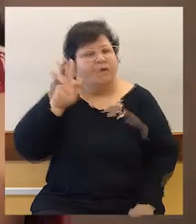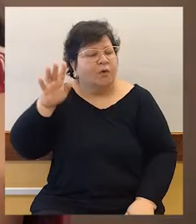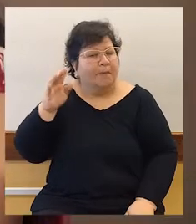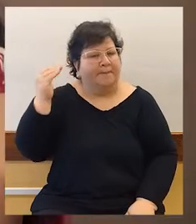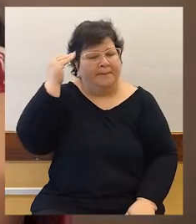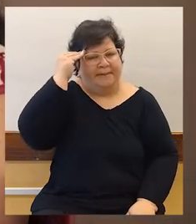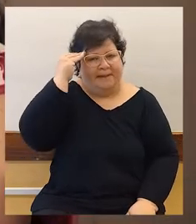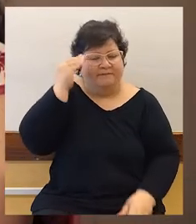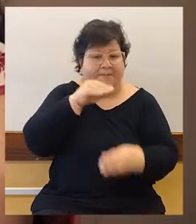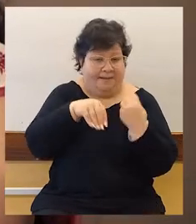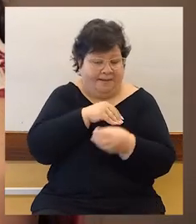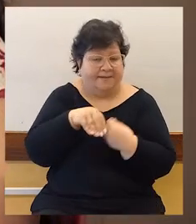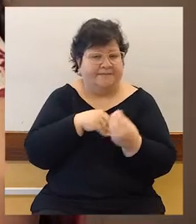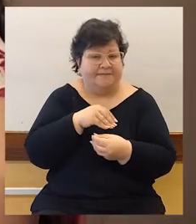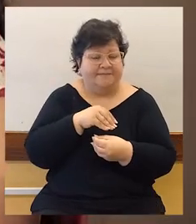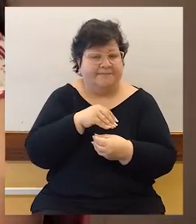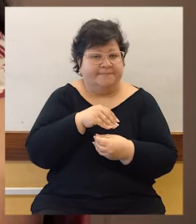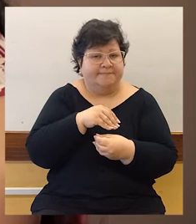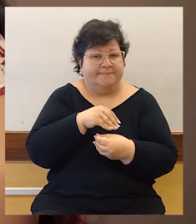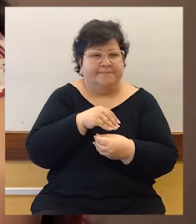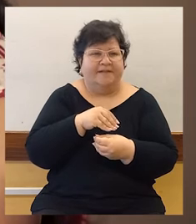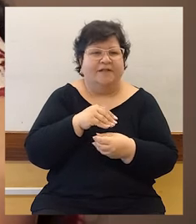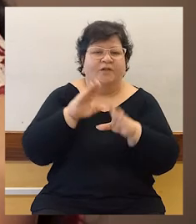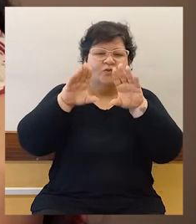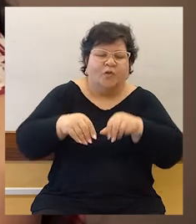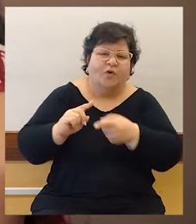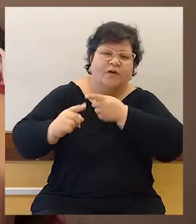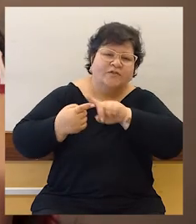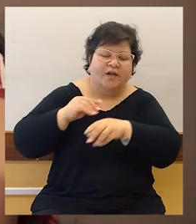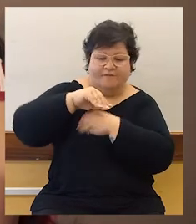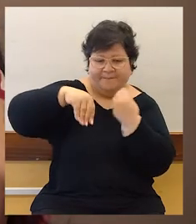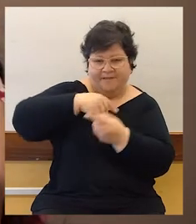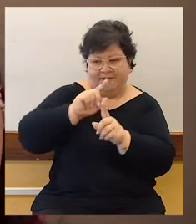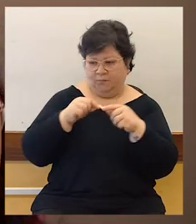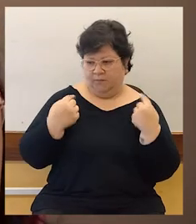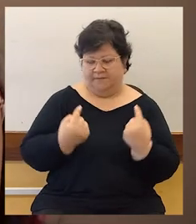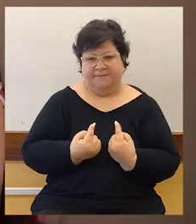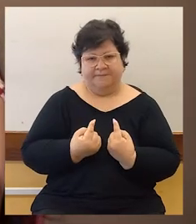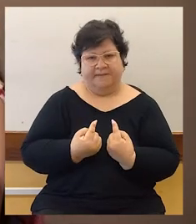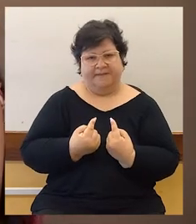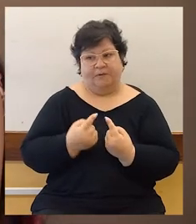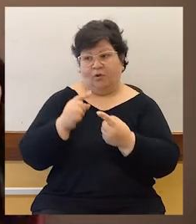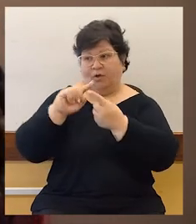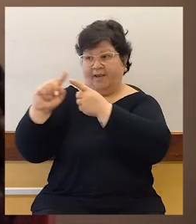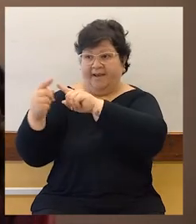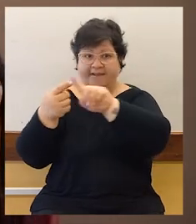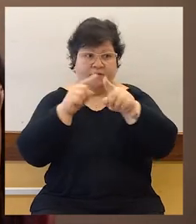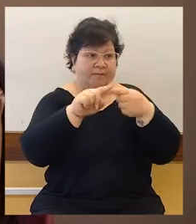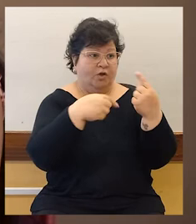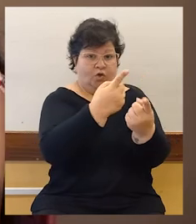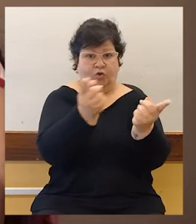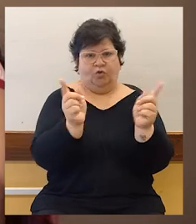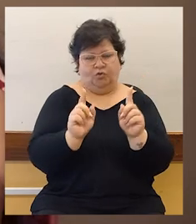familiares, todo lo que tiene que ver con nuestras familias, cuando nos ponemos en relación con otros, aparece,